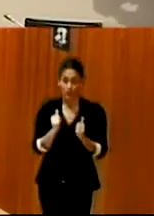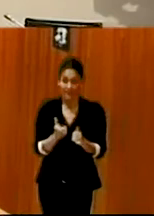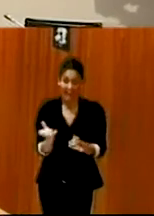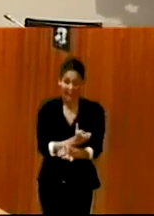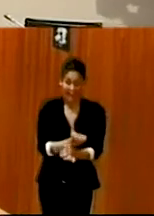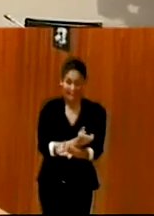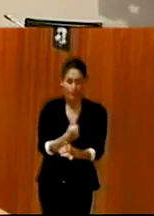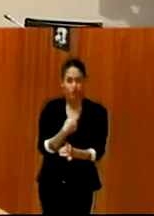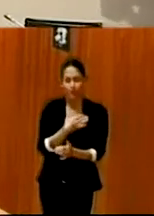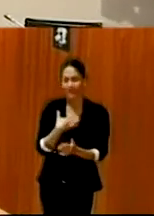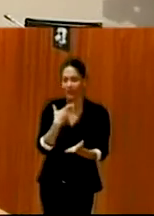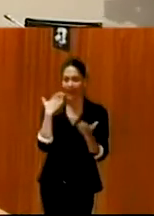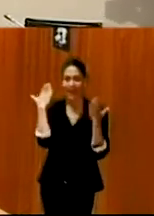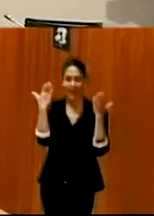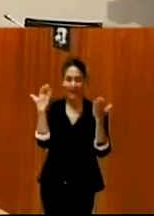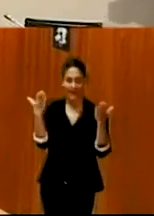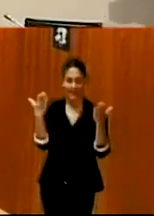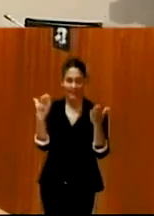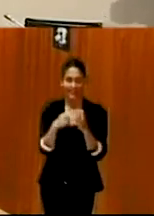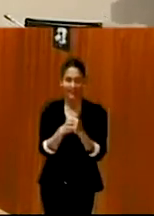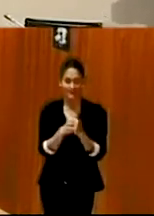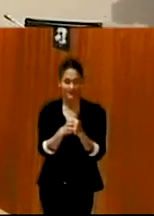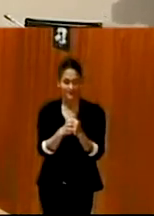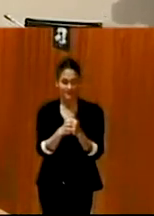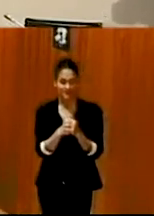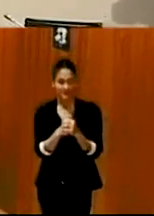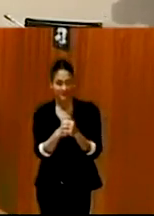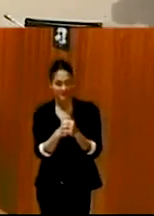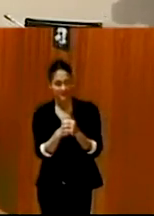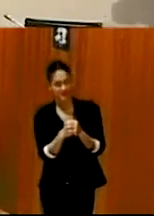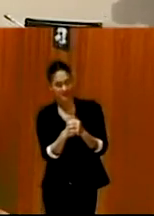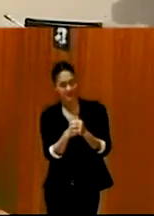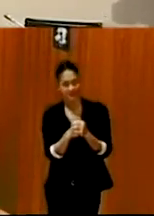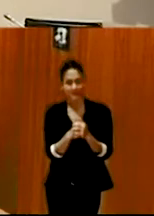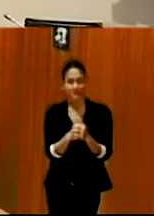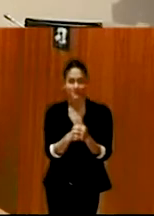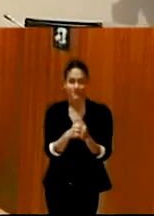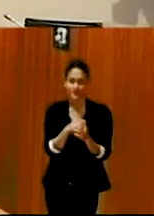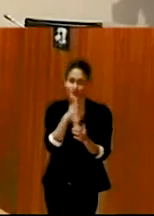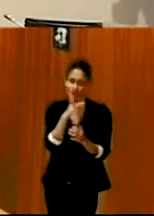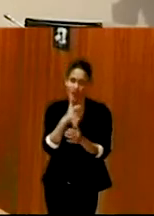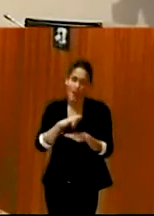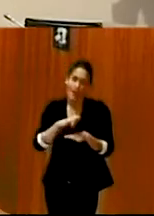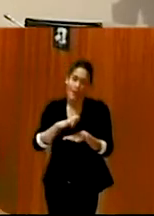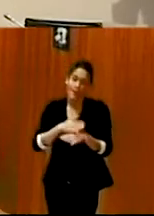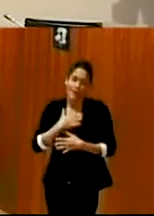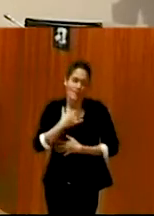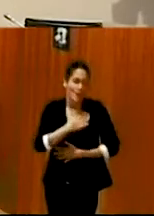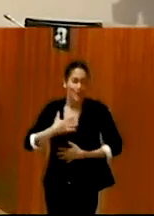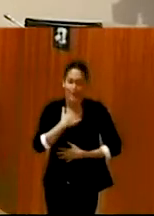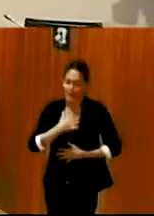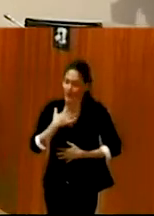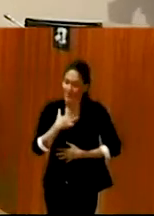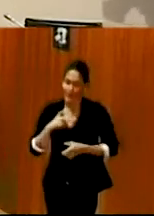dar las gracias, que luego diré también porque es un honor estar aquí en estas primeras jornadas.